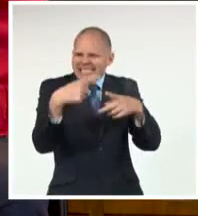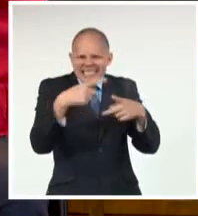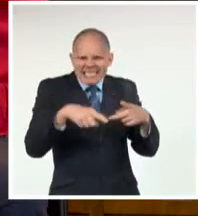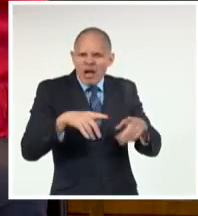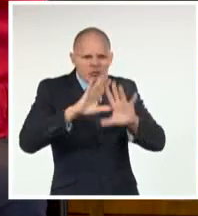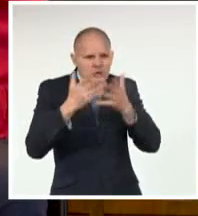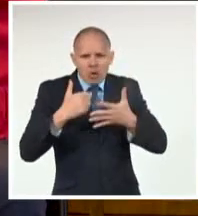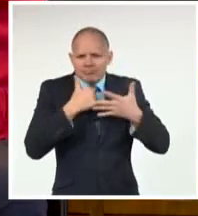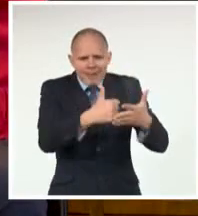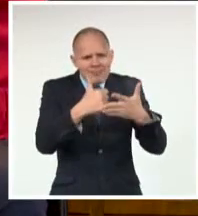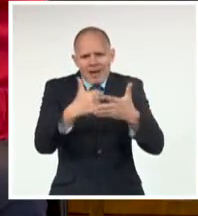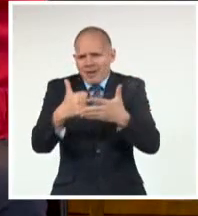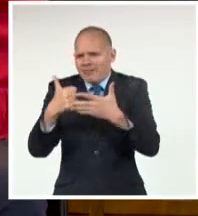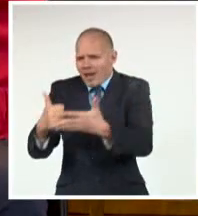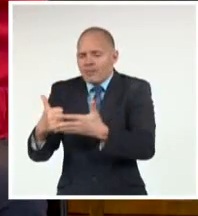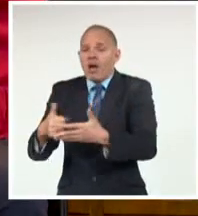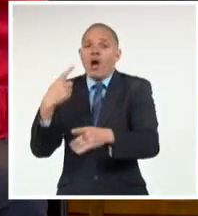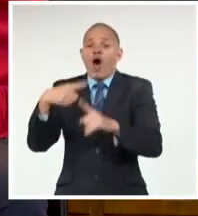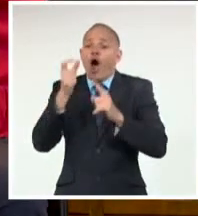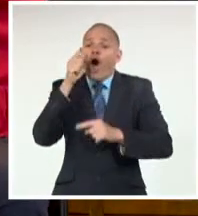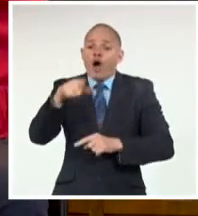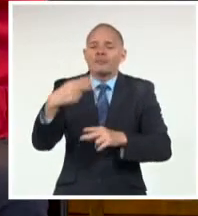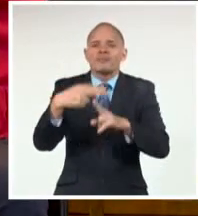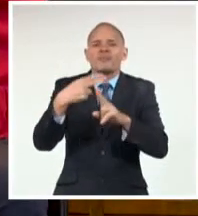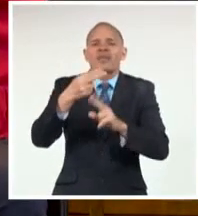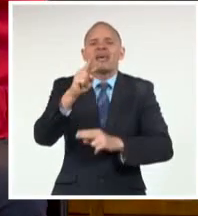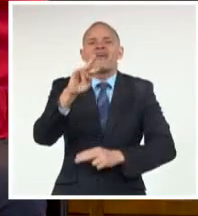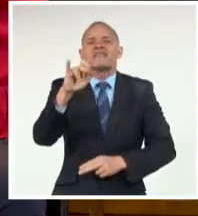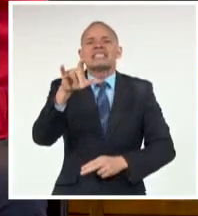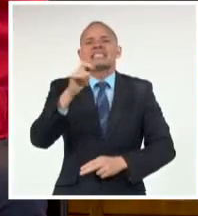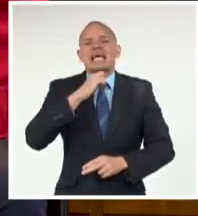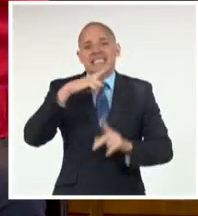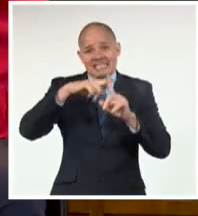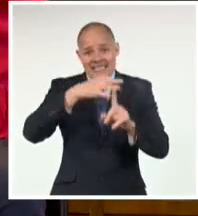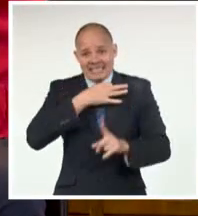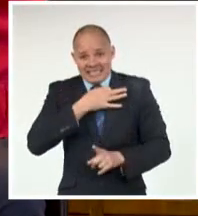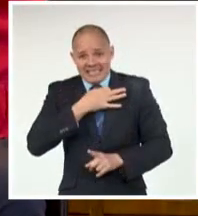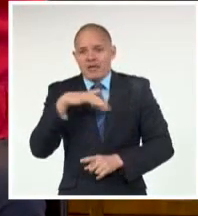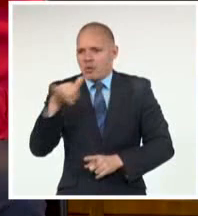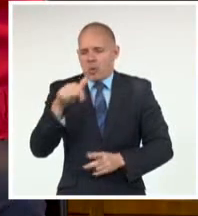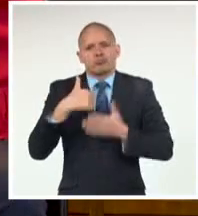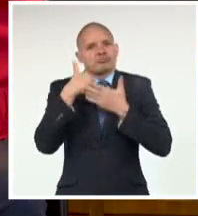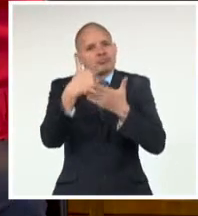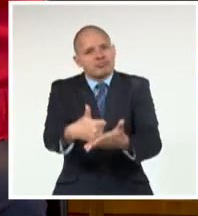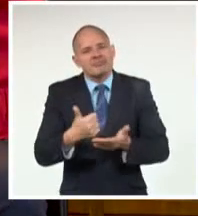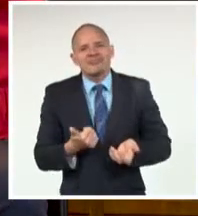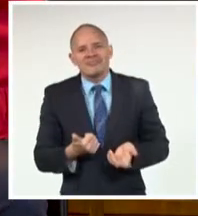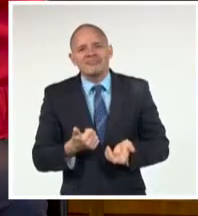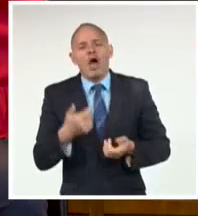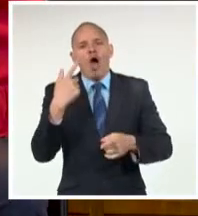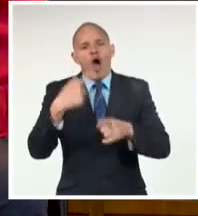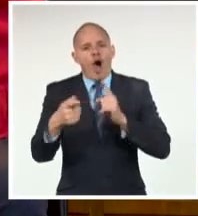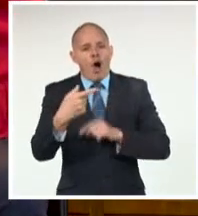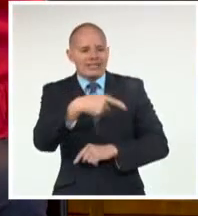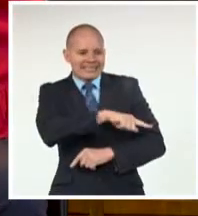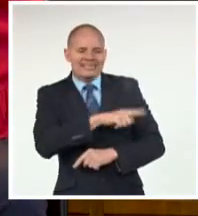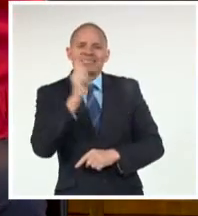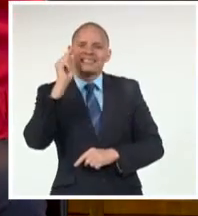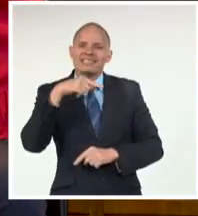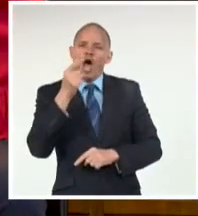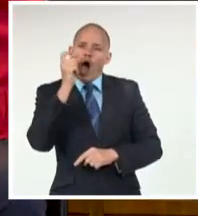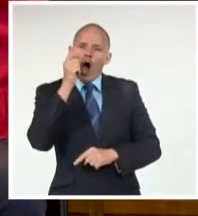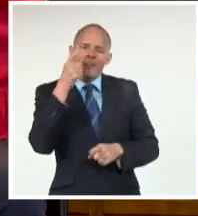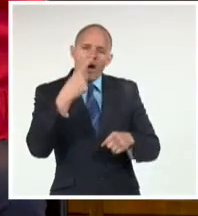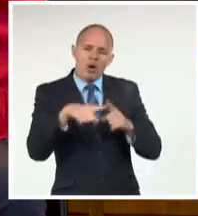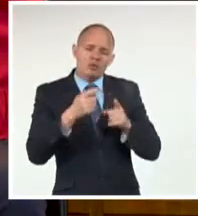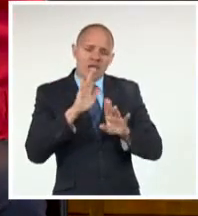Los dos o tres De Vicente Feliu Y de las cosas últimas Pues El Mamuí Con Santiago Que ya